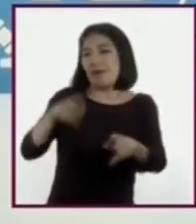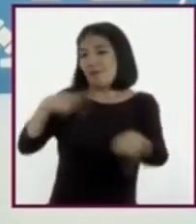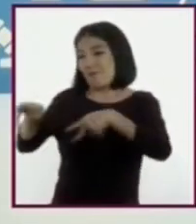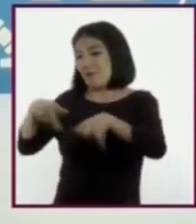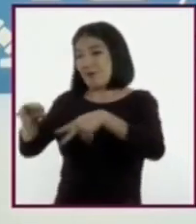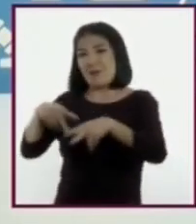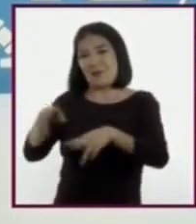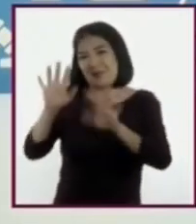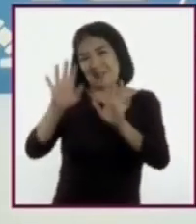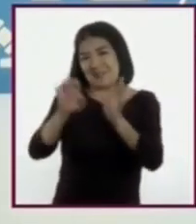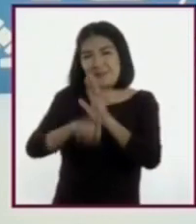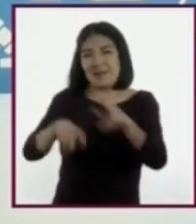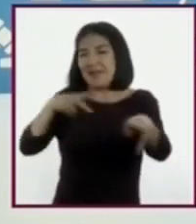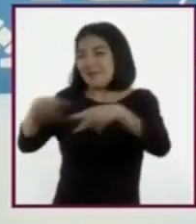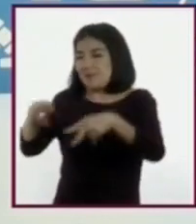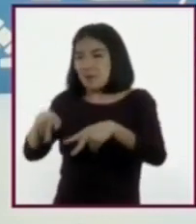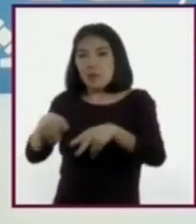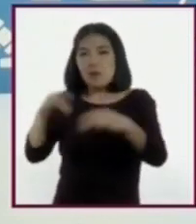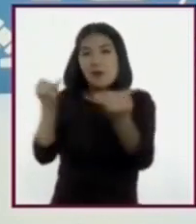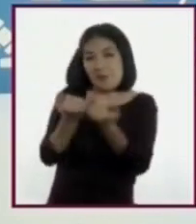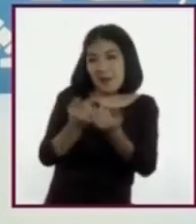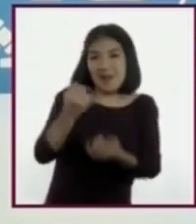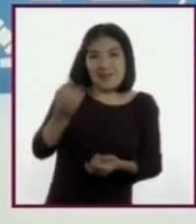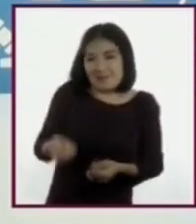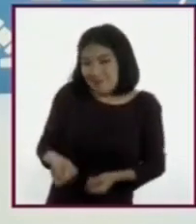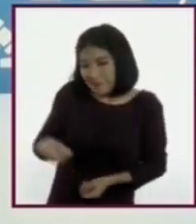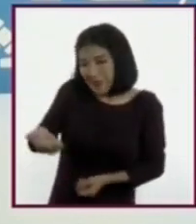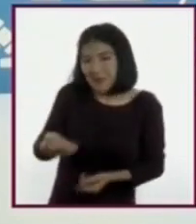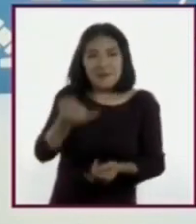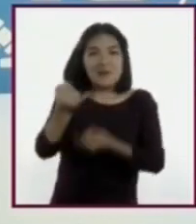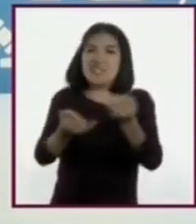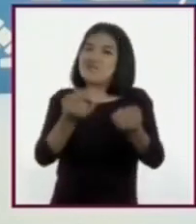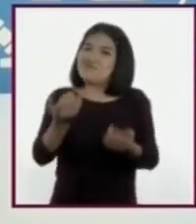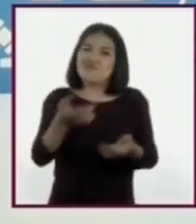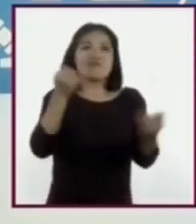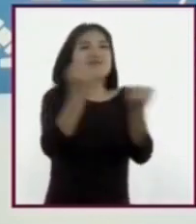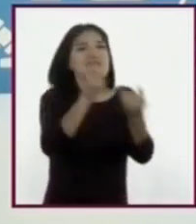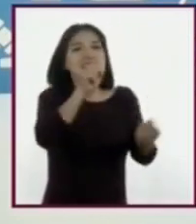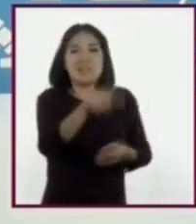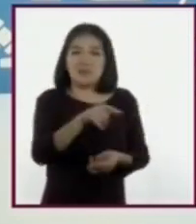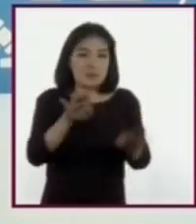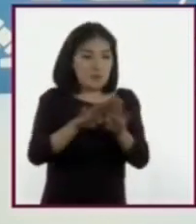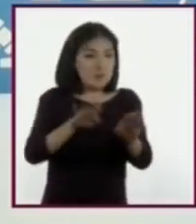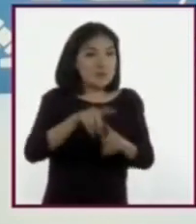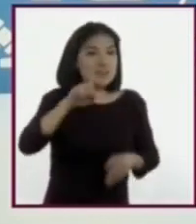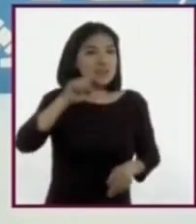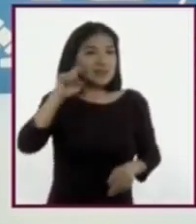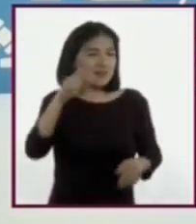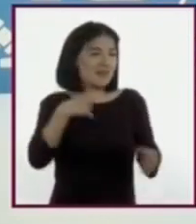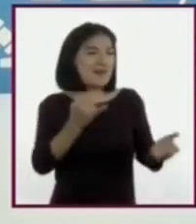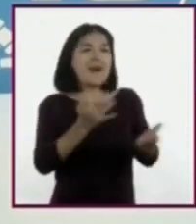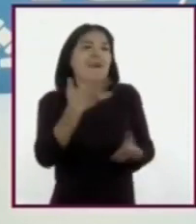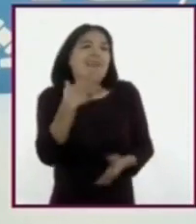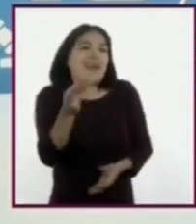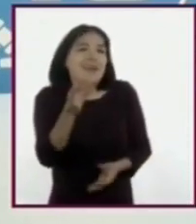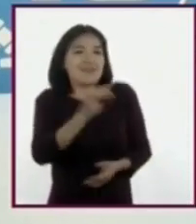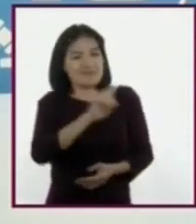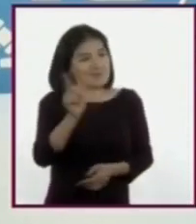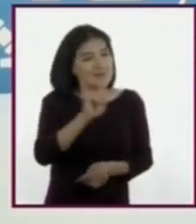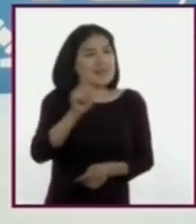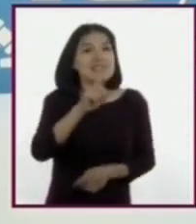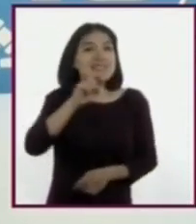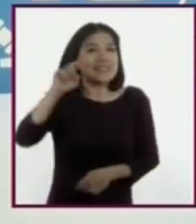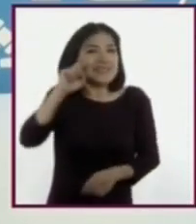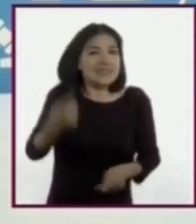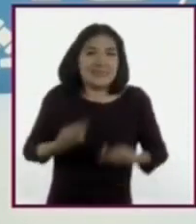canicas, por ejemplo. Hemos comentado los riesgos que implica una decisión así. Imagina ahora si esta se la